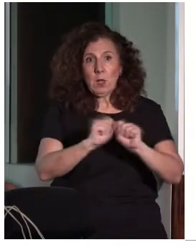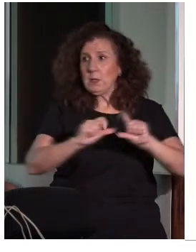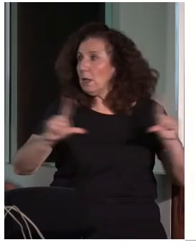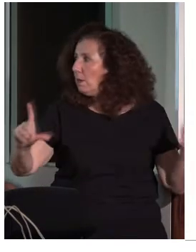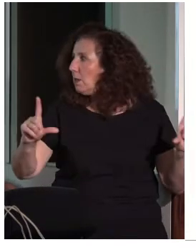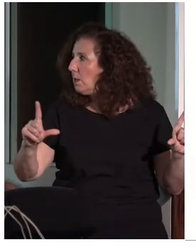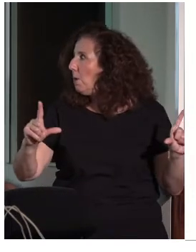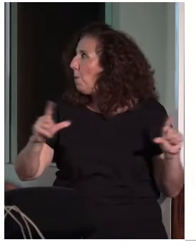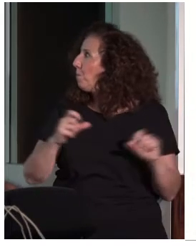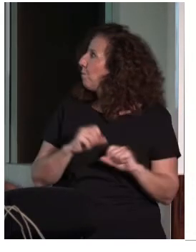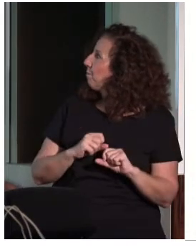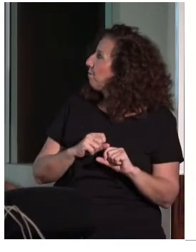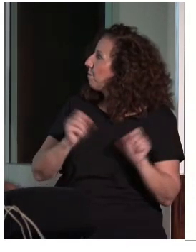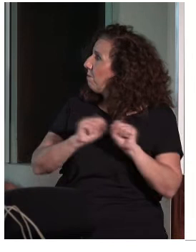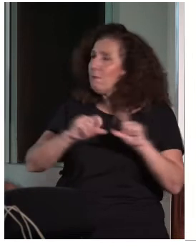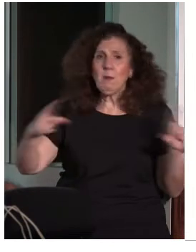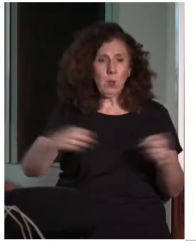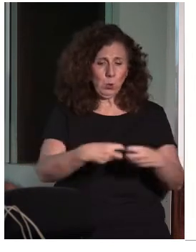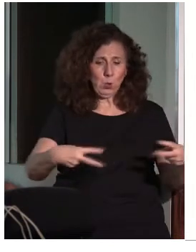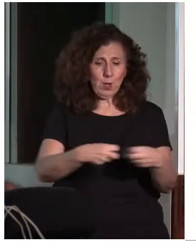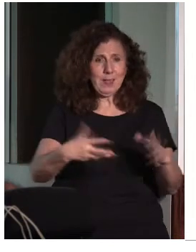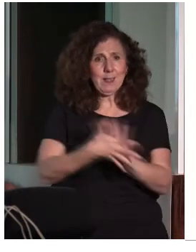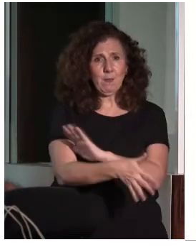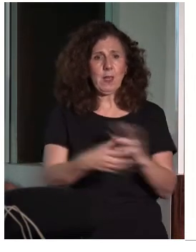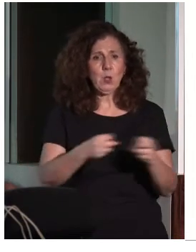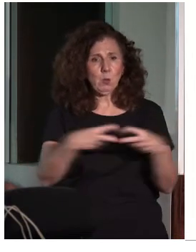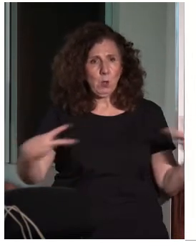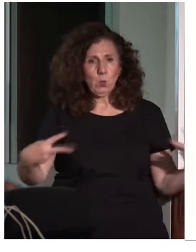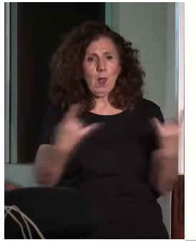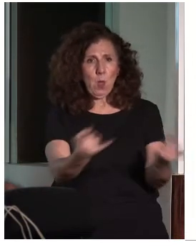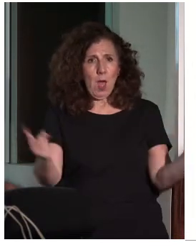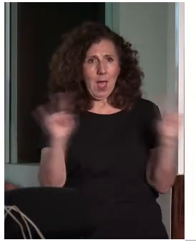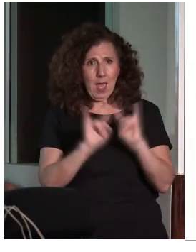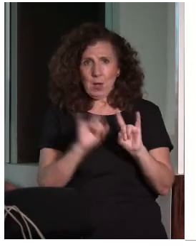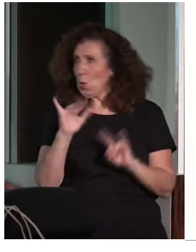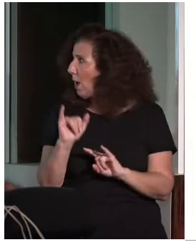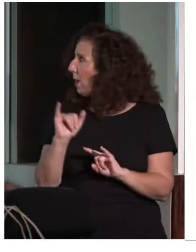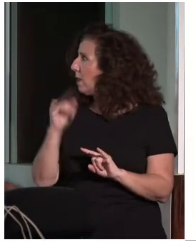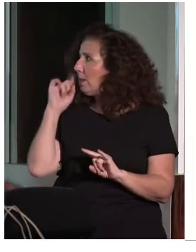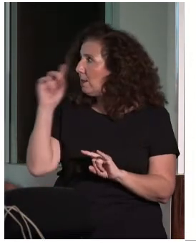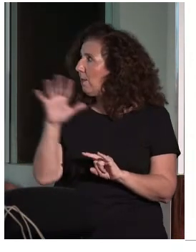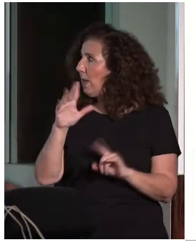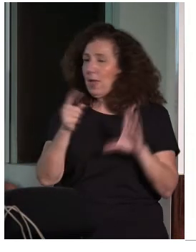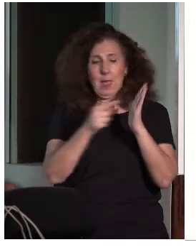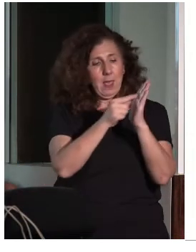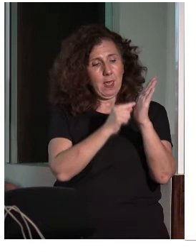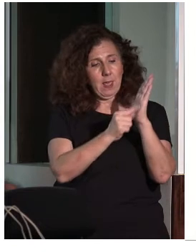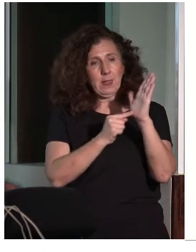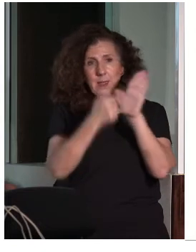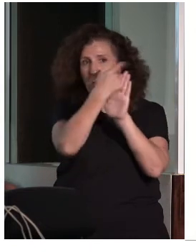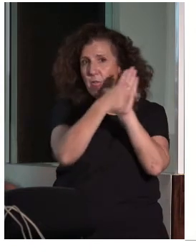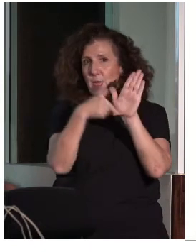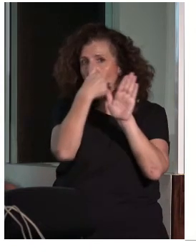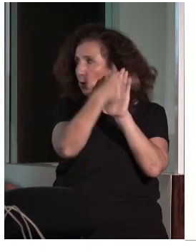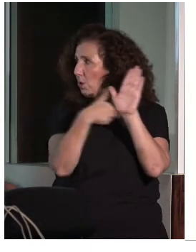dos rayas te indica que están los recursos subtitulados. El que tiene los dedos con la S es un signo